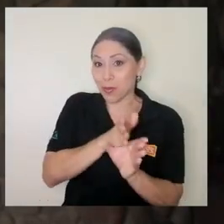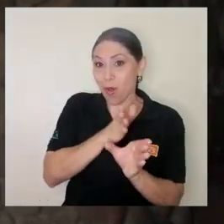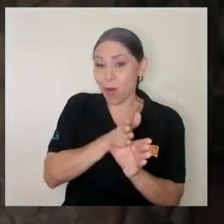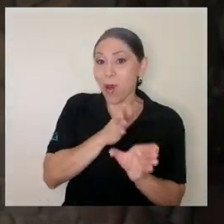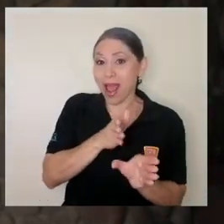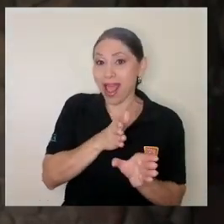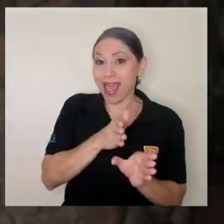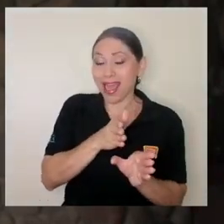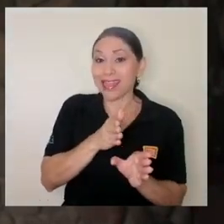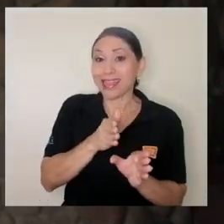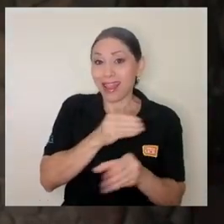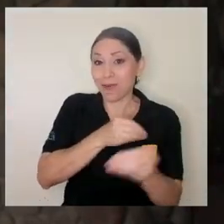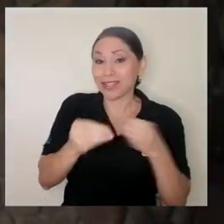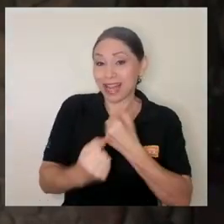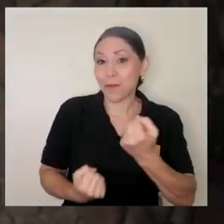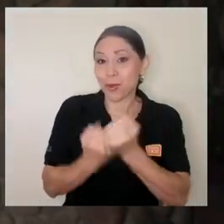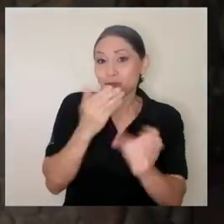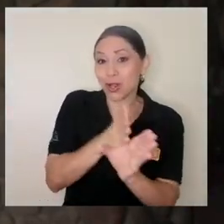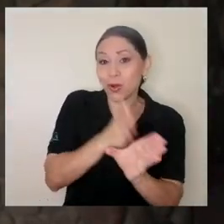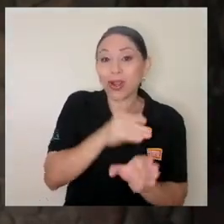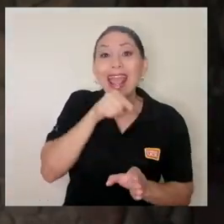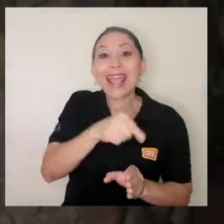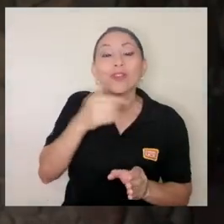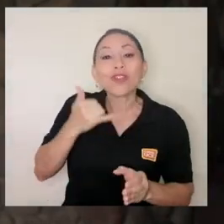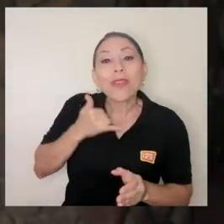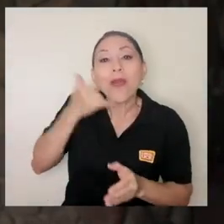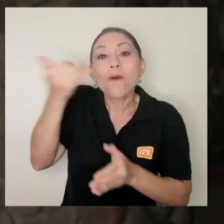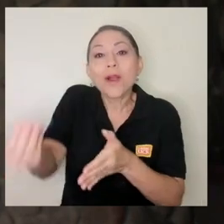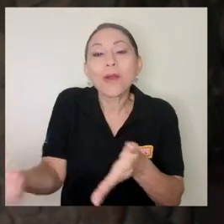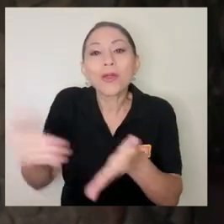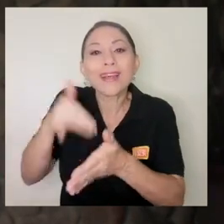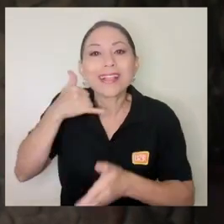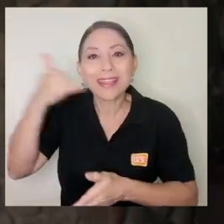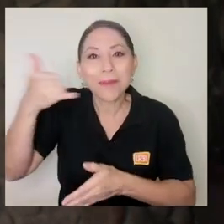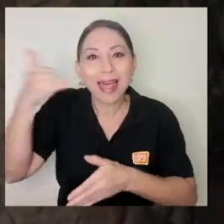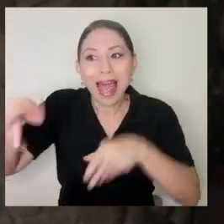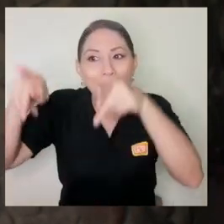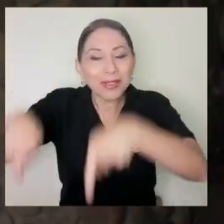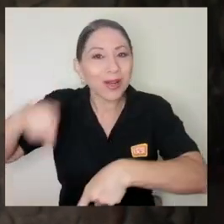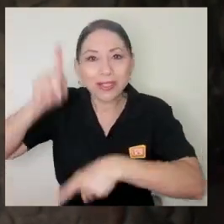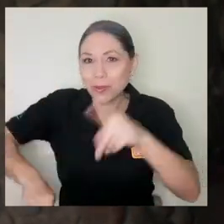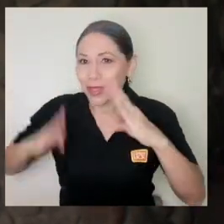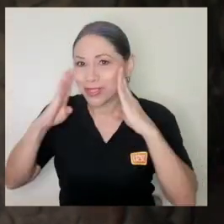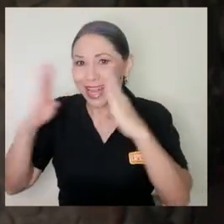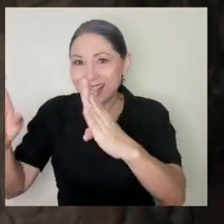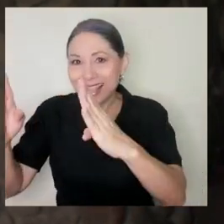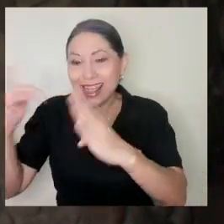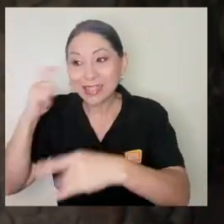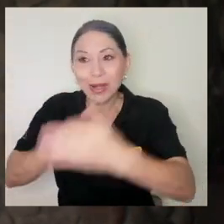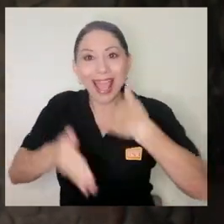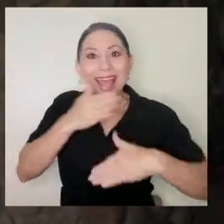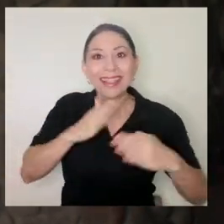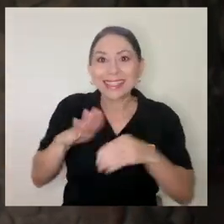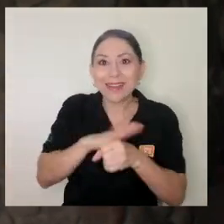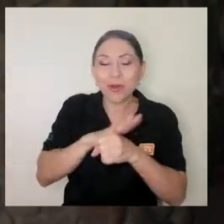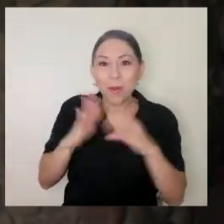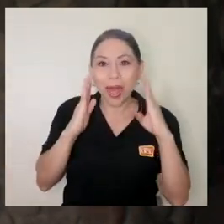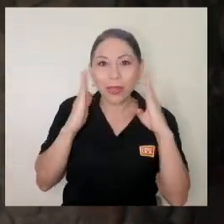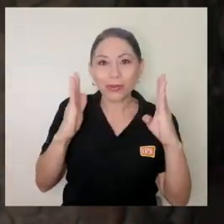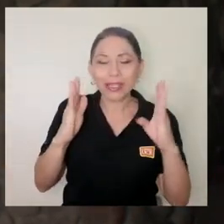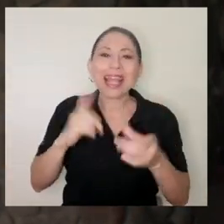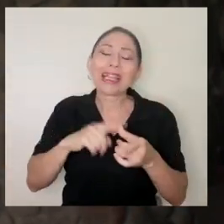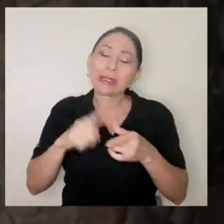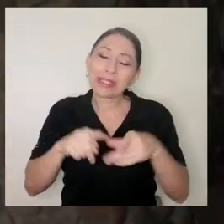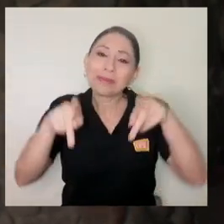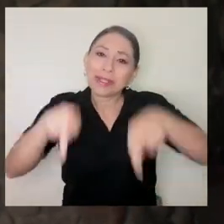psicológico lo que hace es que se dedica a devolver llamadas a aquellas personas que no pudieron ser atendidas porque alguien estaba siendo atendido en línea. Entonces, sí,